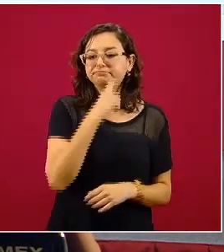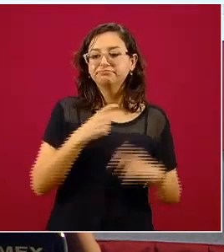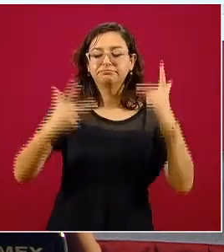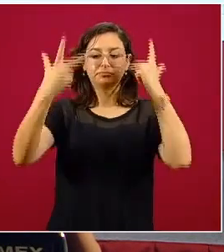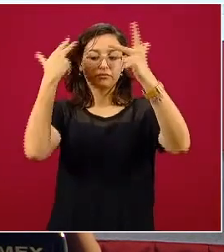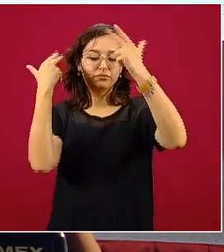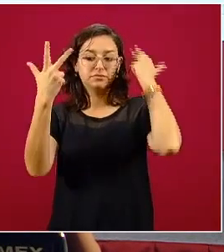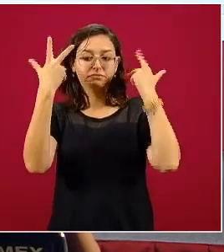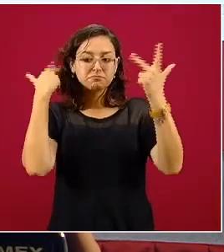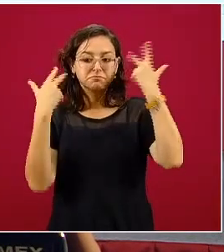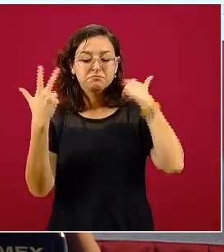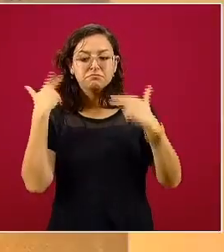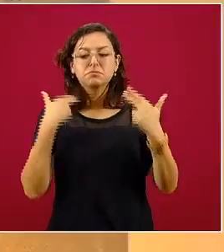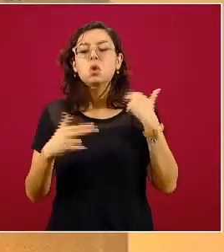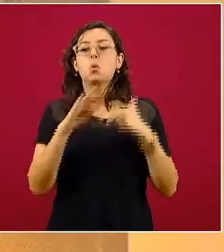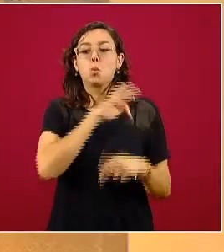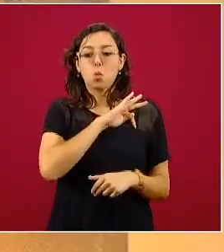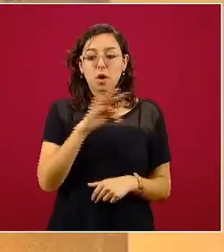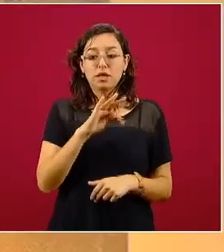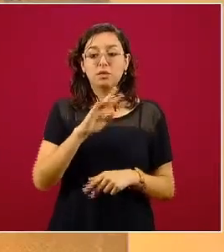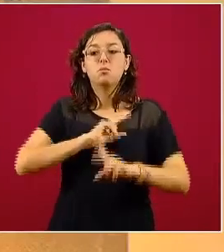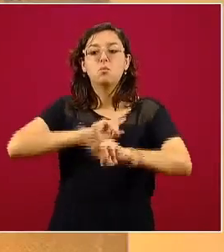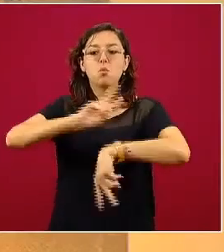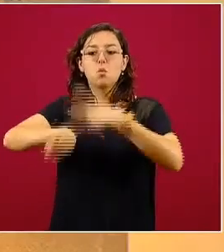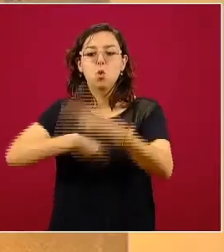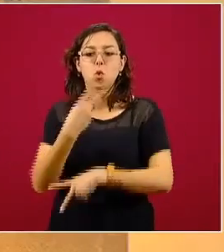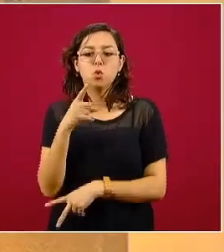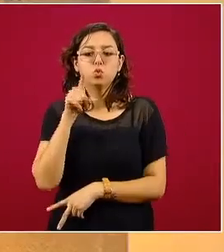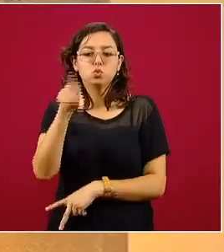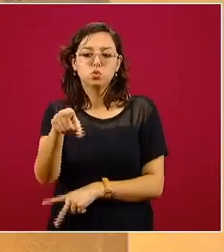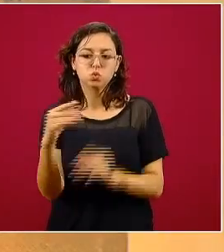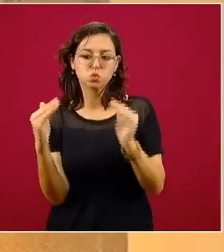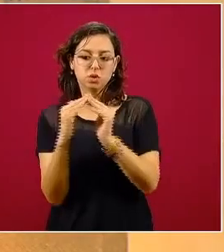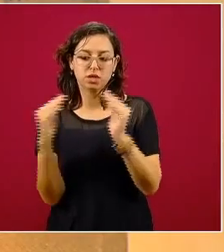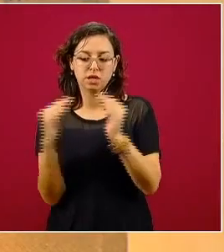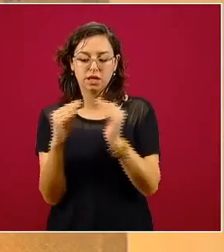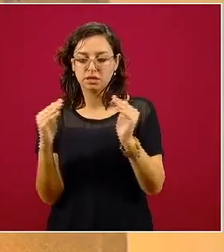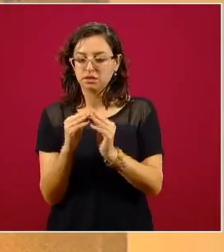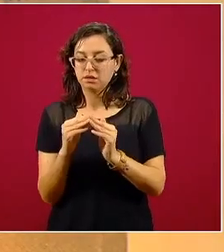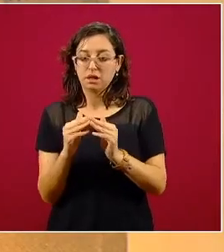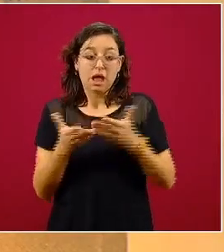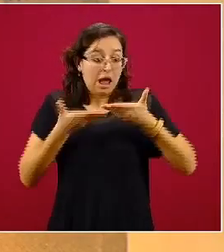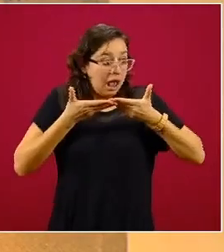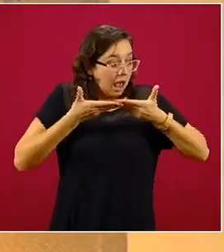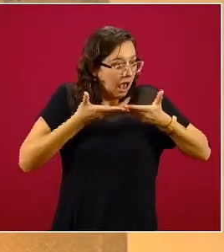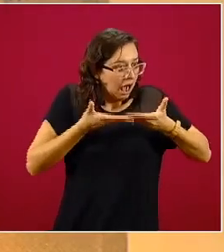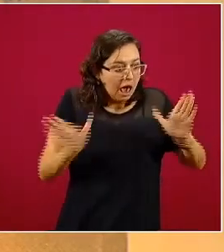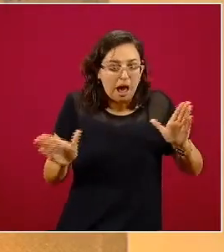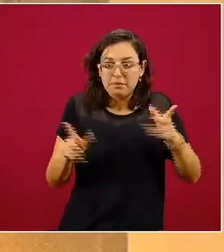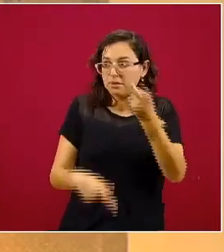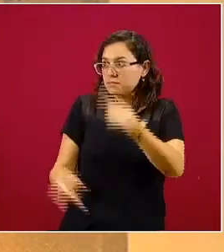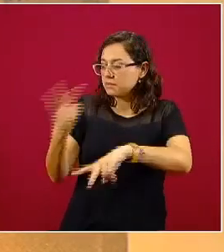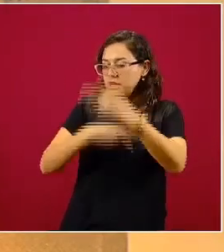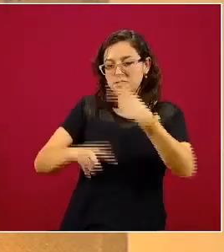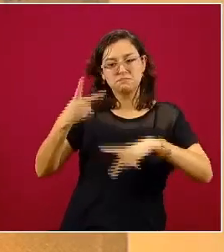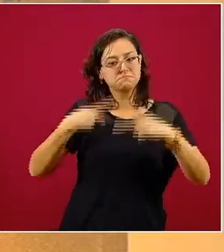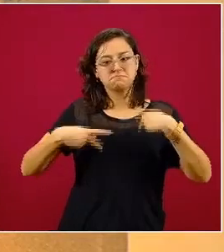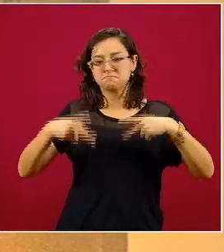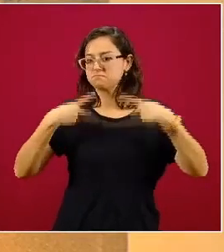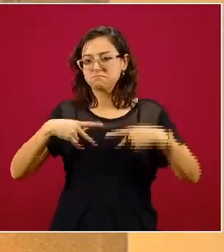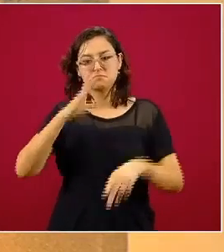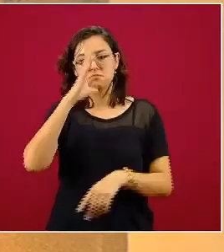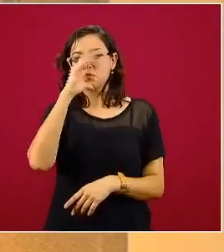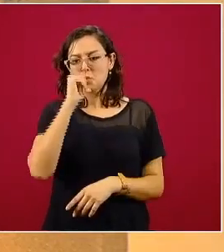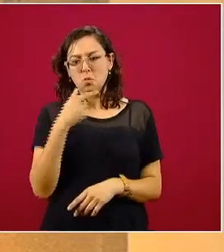estéticas, pueden ofrecer sus servicios a domicilio, no se recomienda que abran sus locales, pero pueden